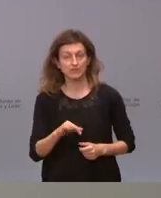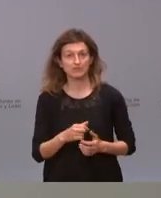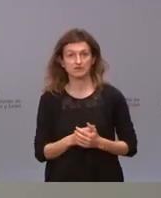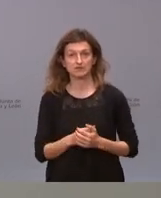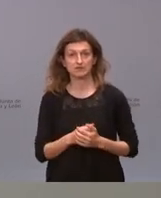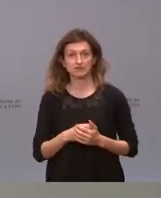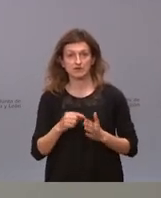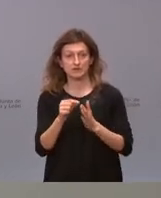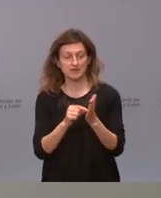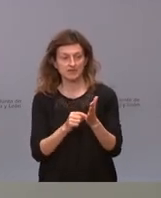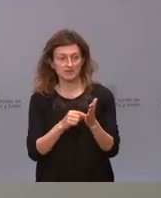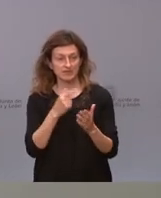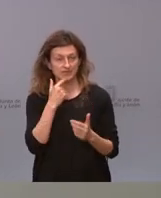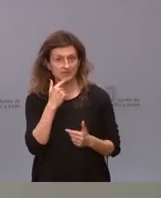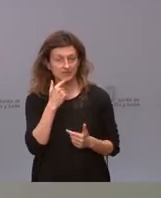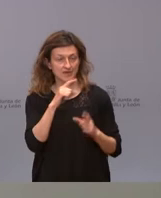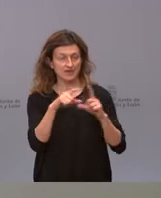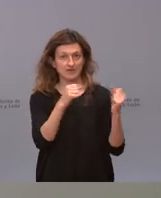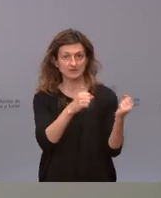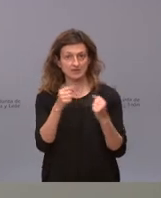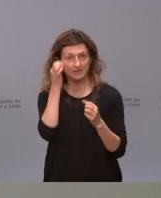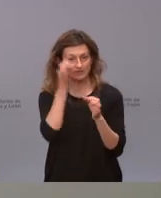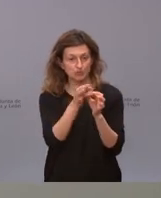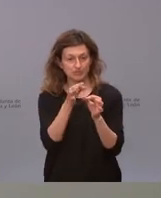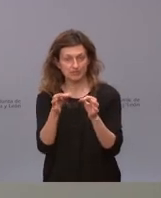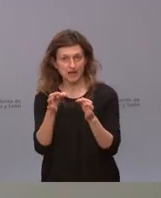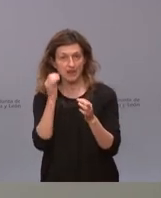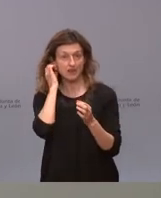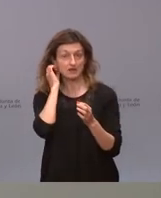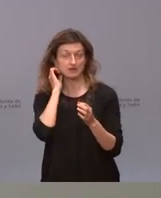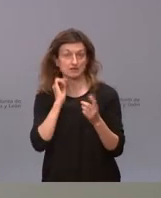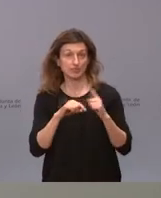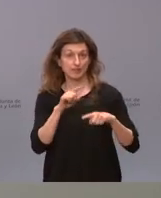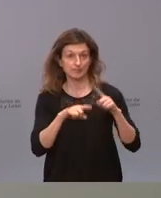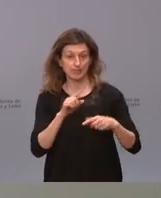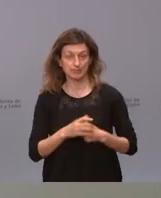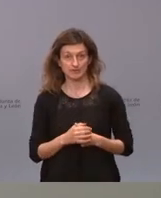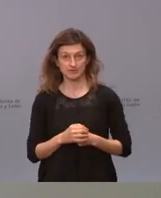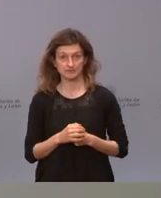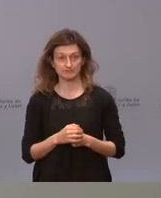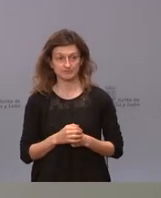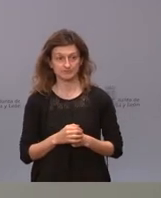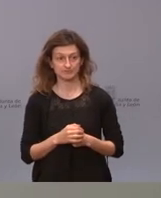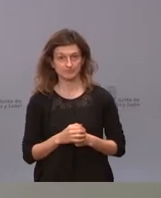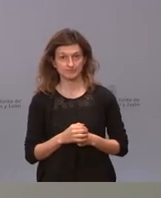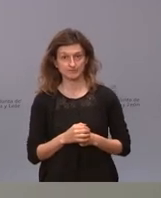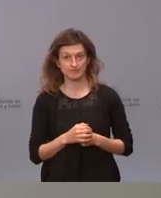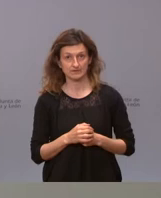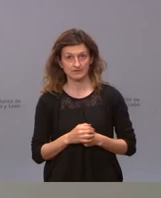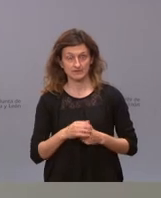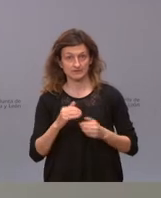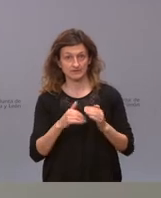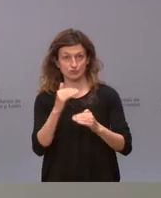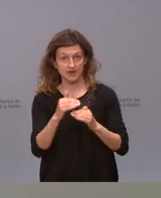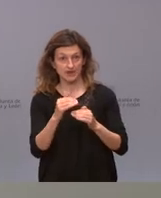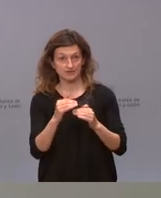medida de permitración de entidades municipales o de entidades o poblaciones bueno eso ya lo obtuvimos el ok del TSJ de Castilla y